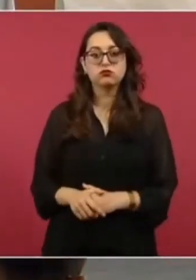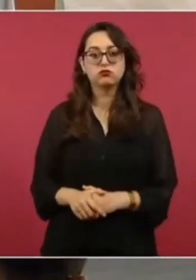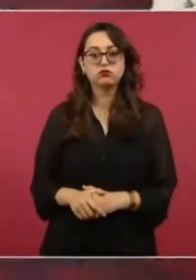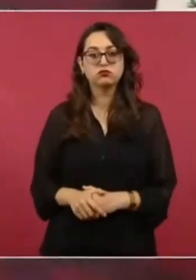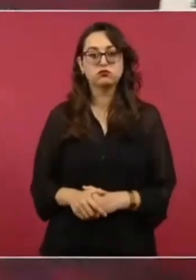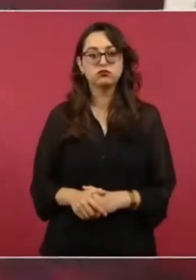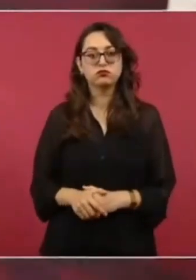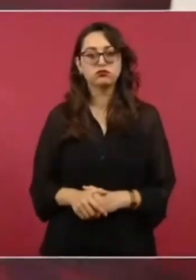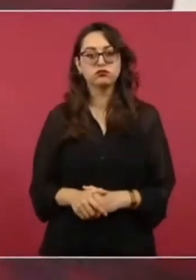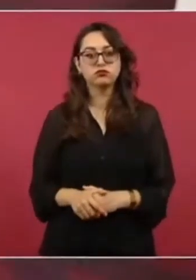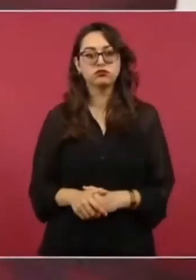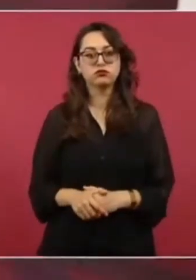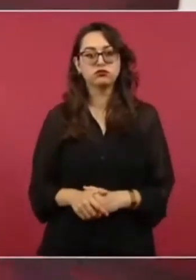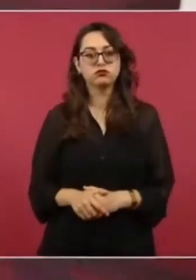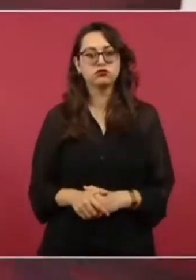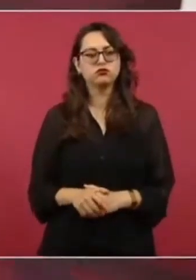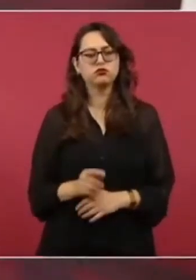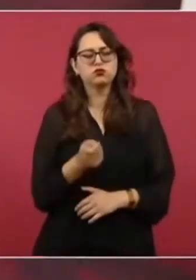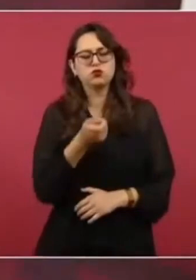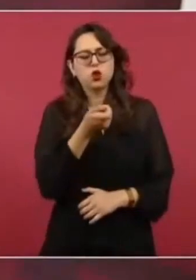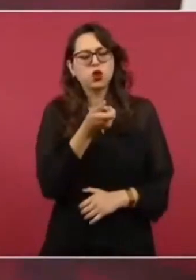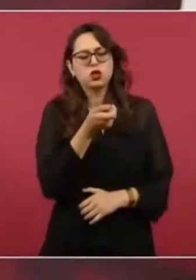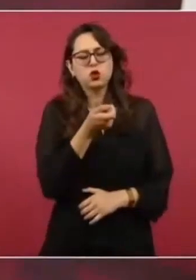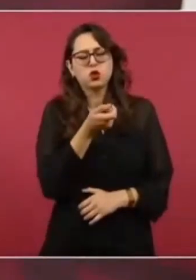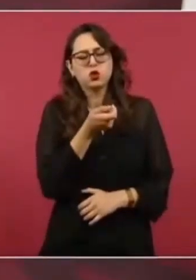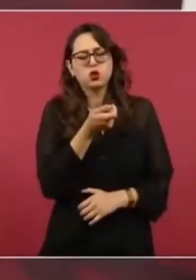Y le digo, poquito.